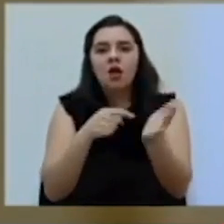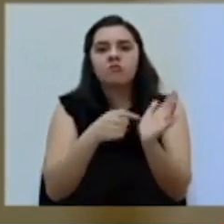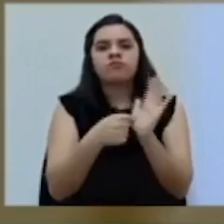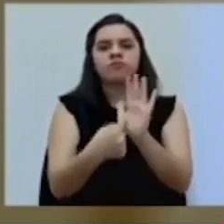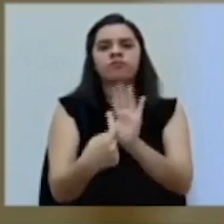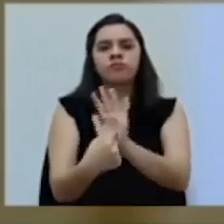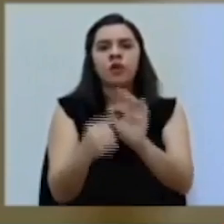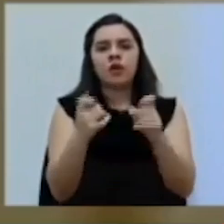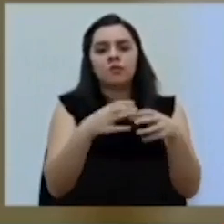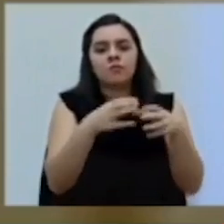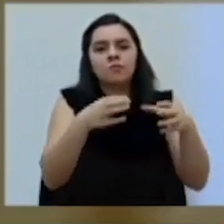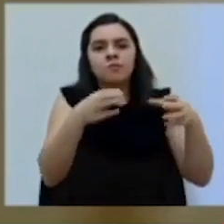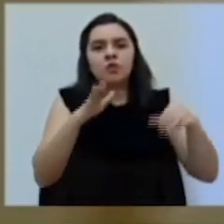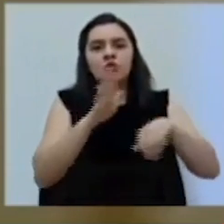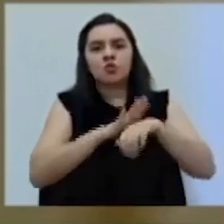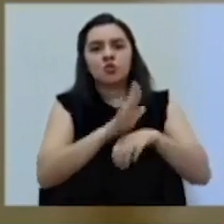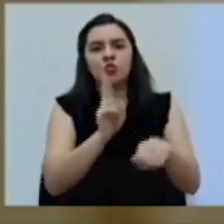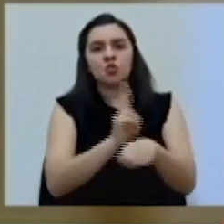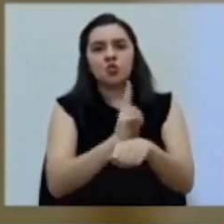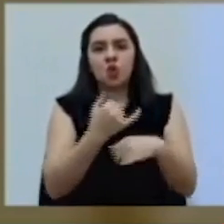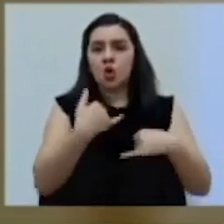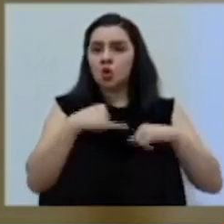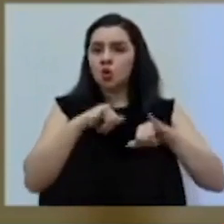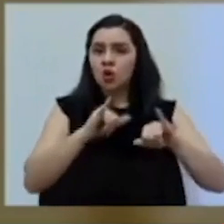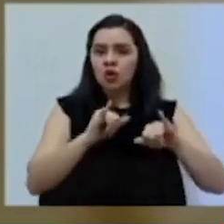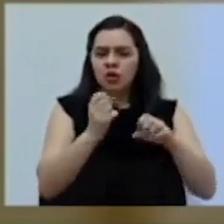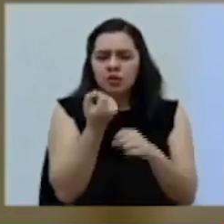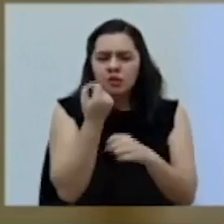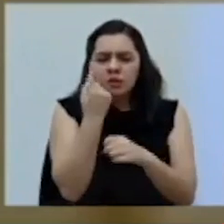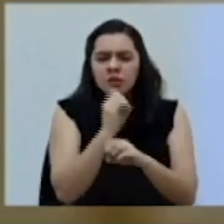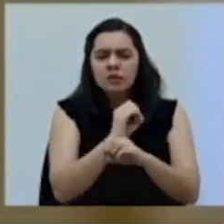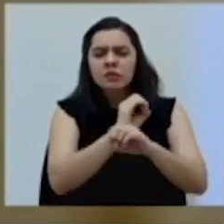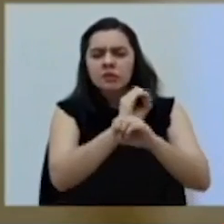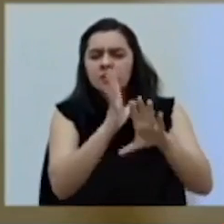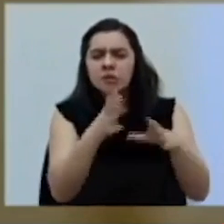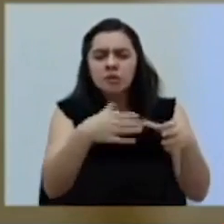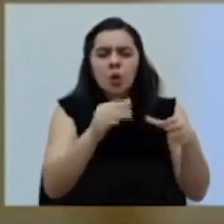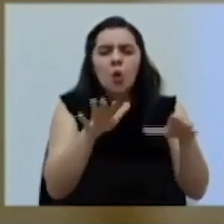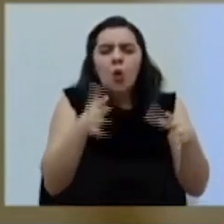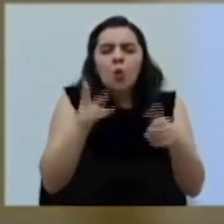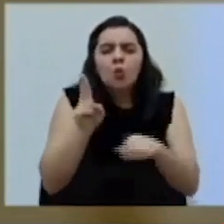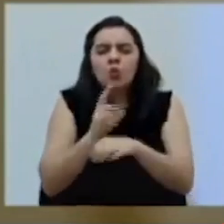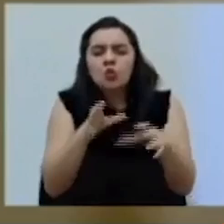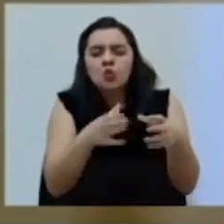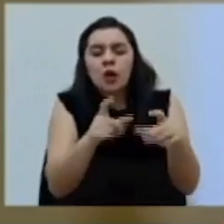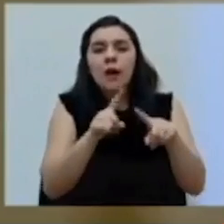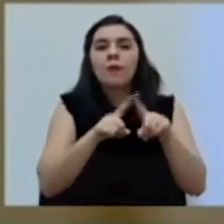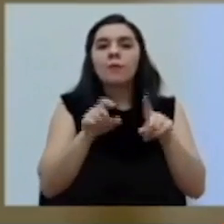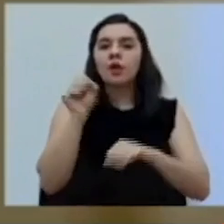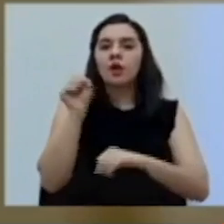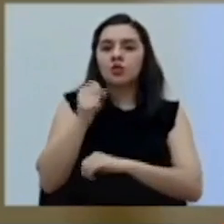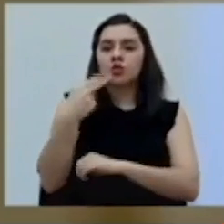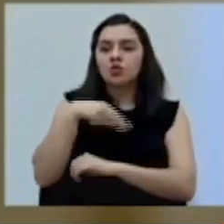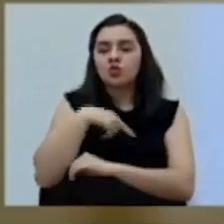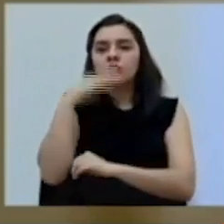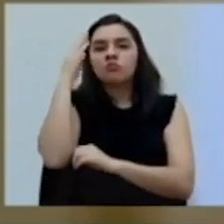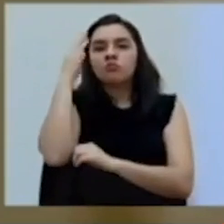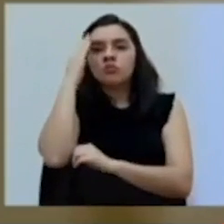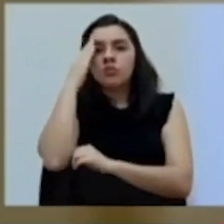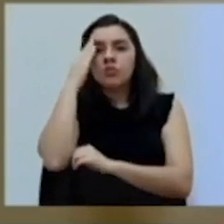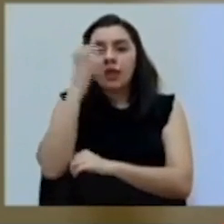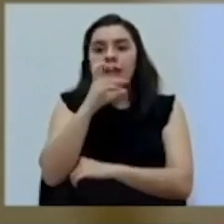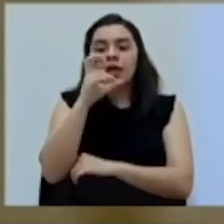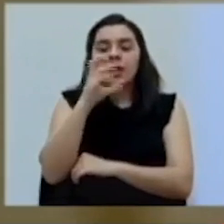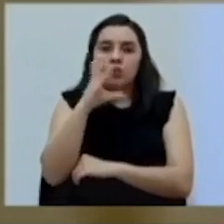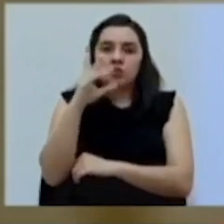con respecto a sus usos. Todavía no hay una uniformidad clara con respecto a cómo se debe usar, pero sí estamos conscientes de que el país